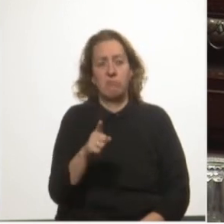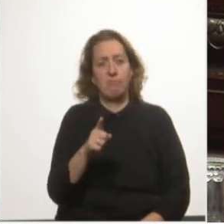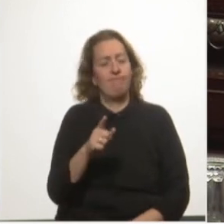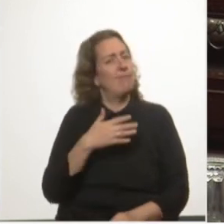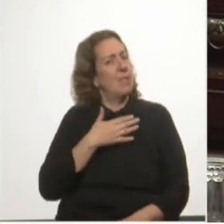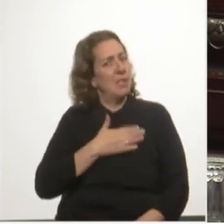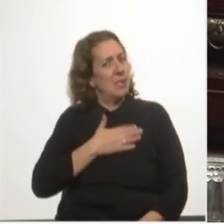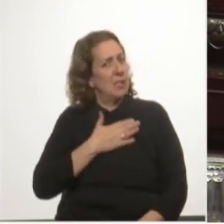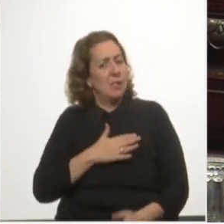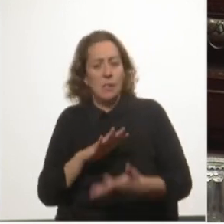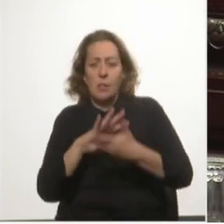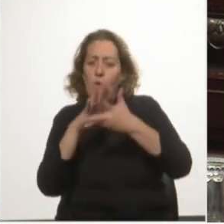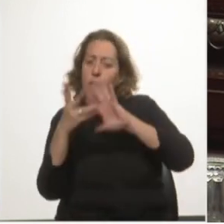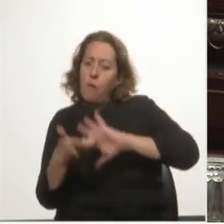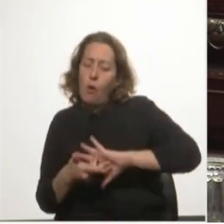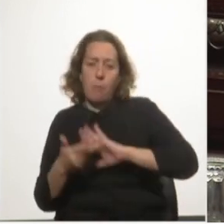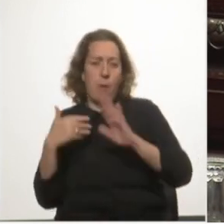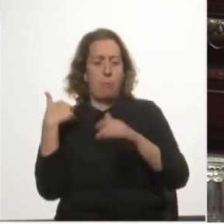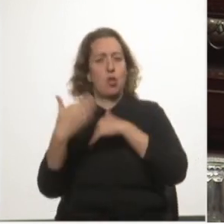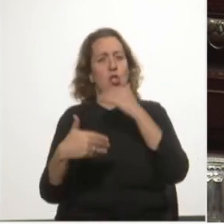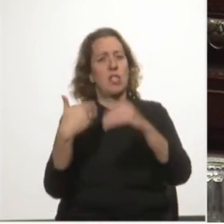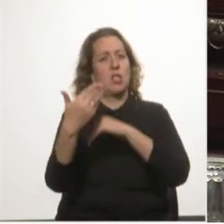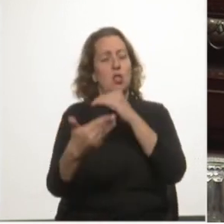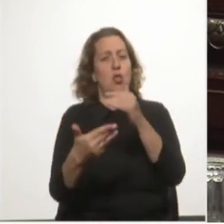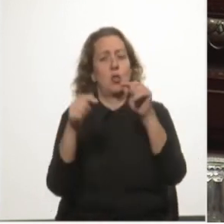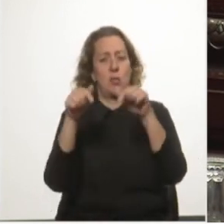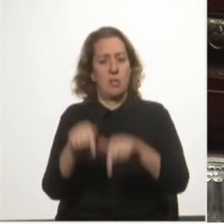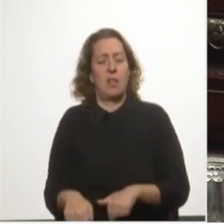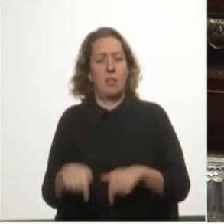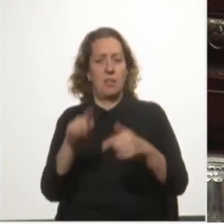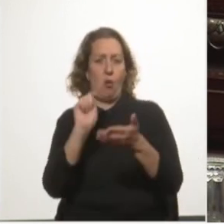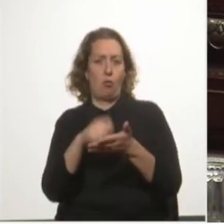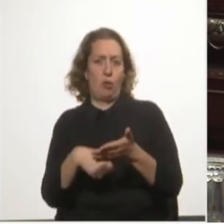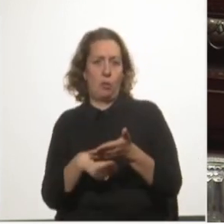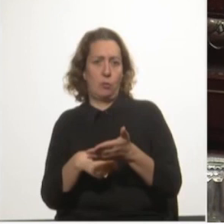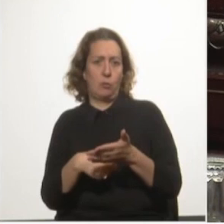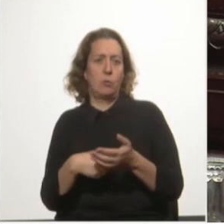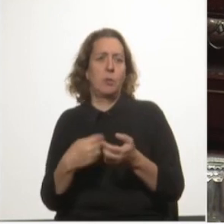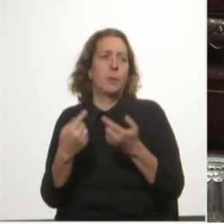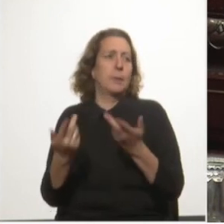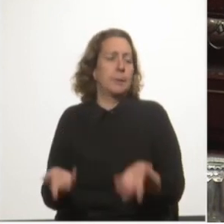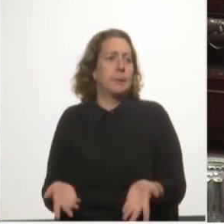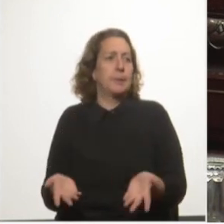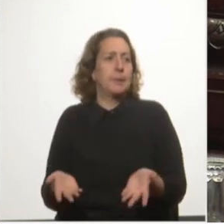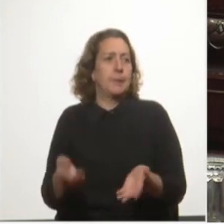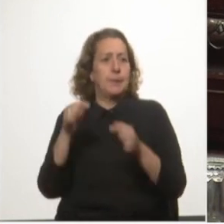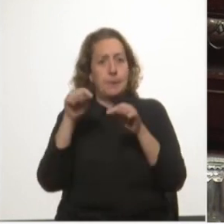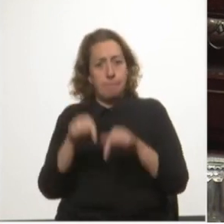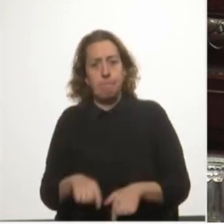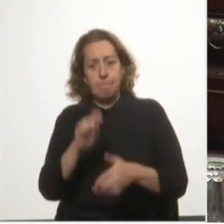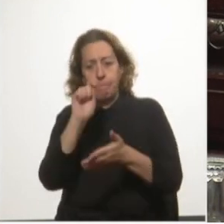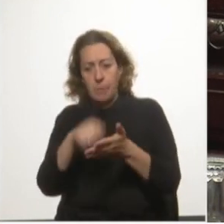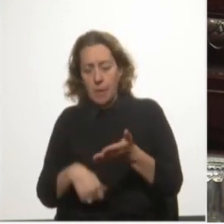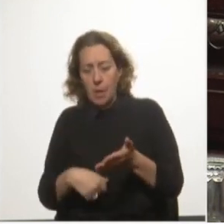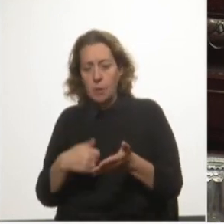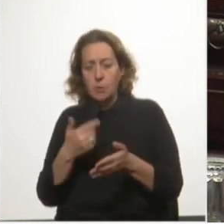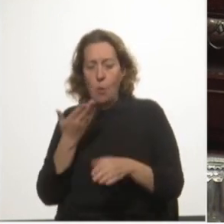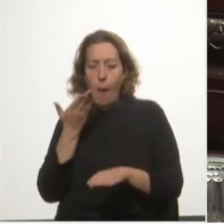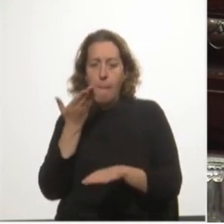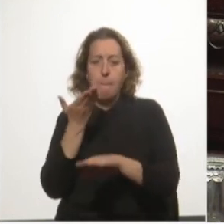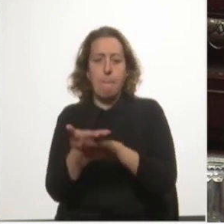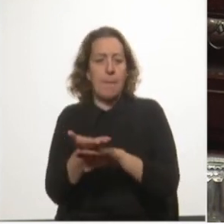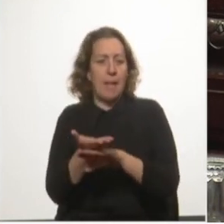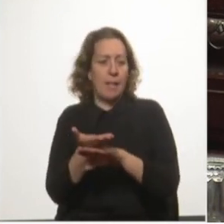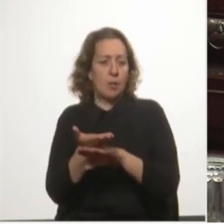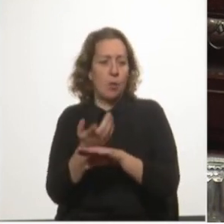en la forma como se procesó este contrato. Porque resulta que se llega a este contrato apelando a